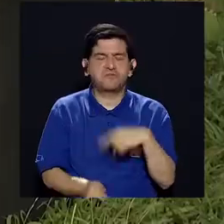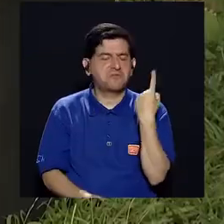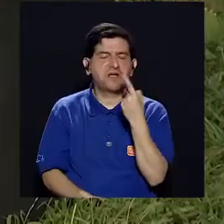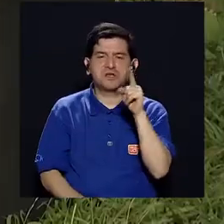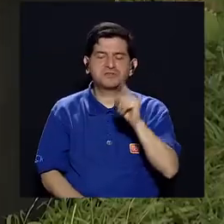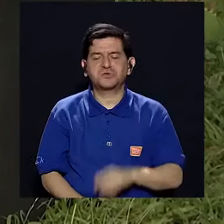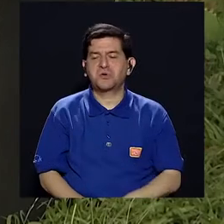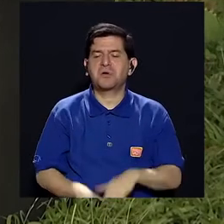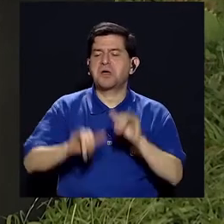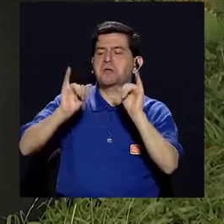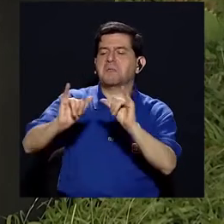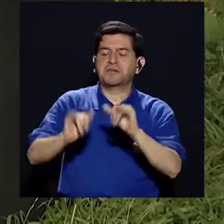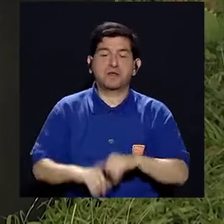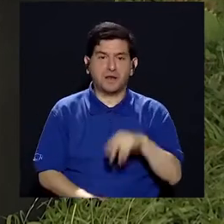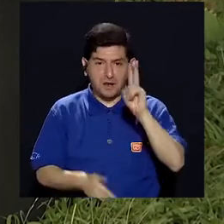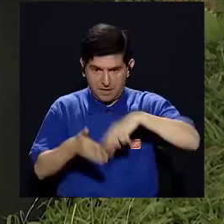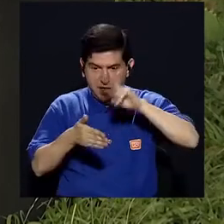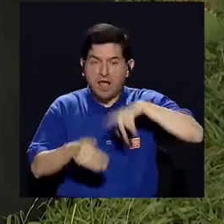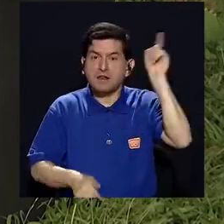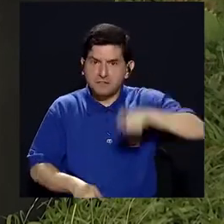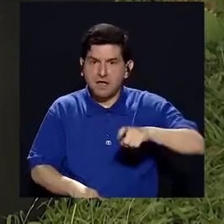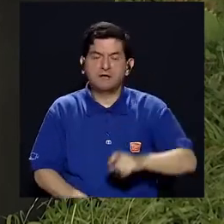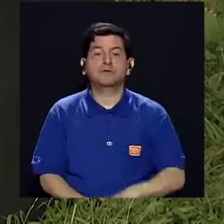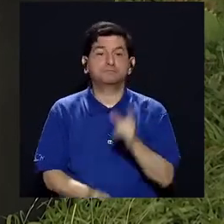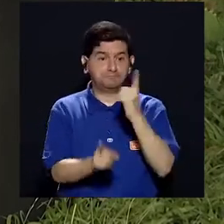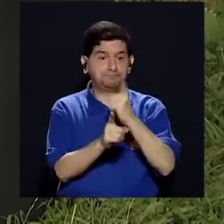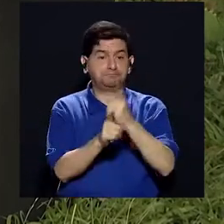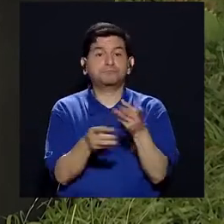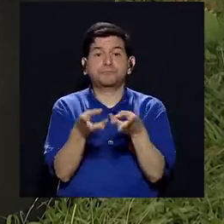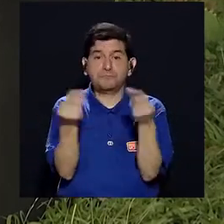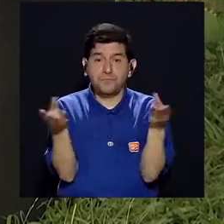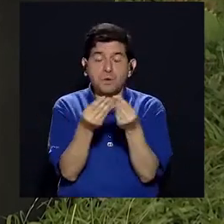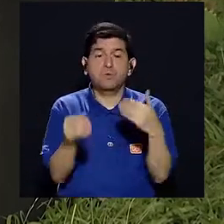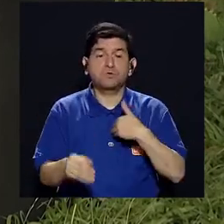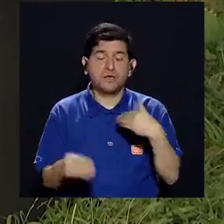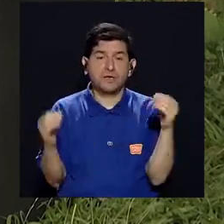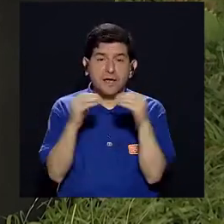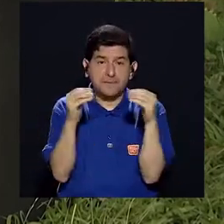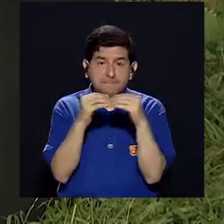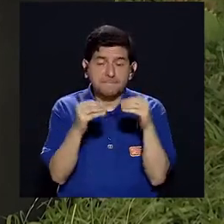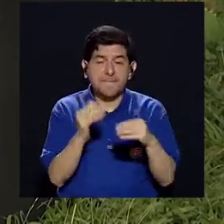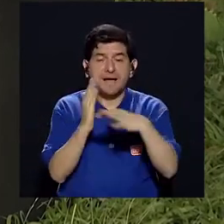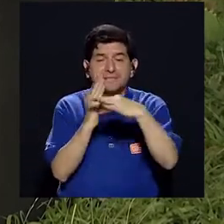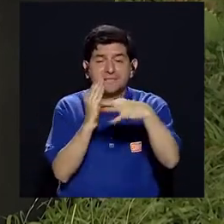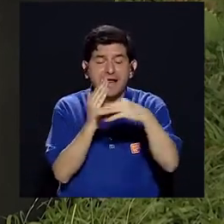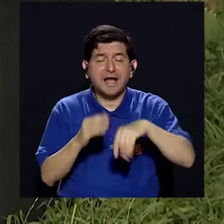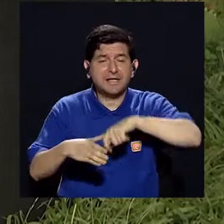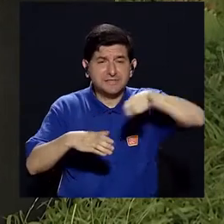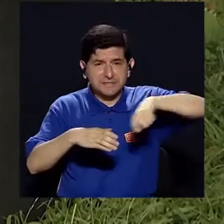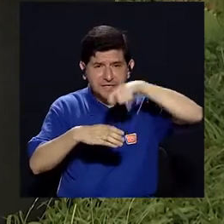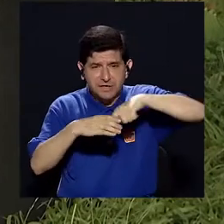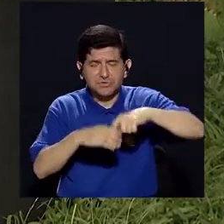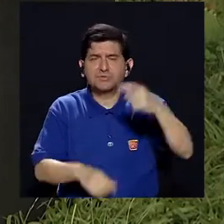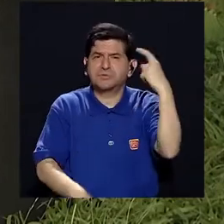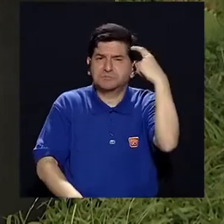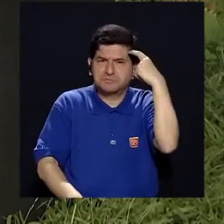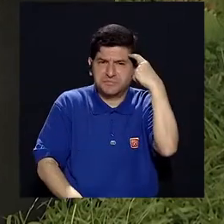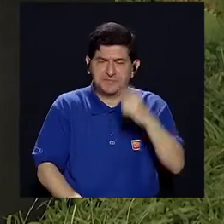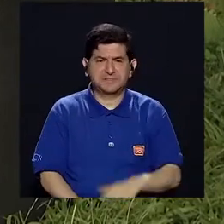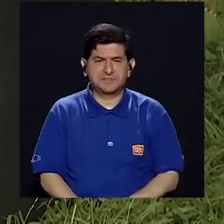para adornar el paquete, sino es para que la lea. Exactamente. Y como le digo, si hay un producto que tiene un poquito más de cantidad de grasa, azúcar,